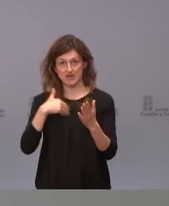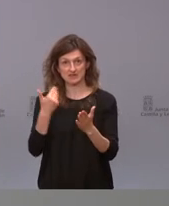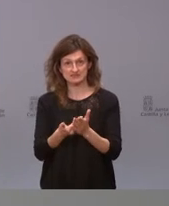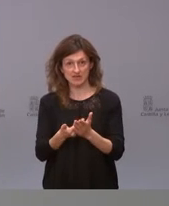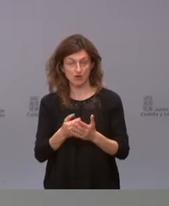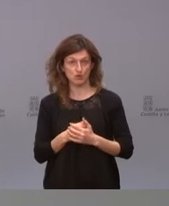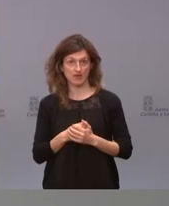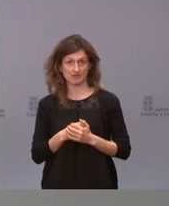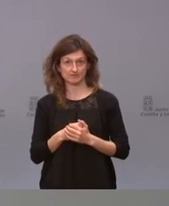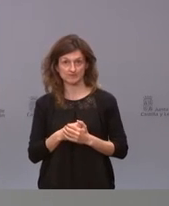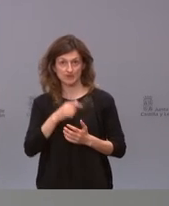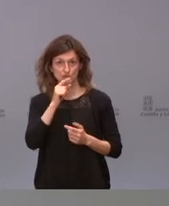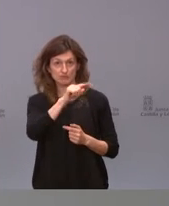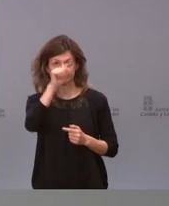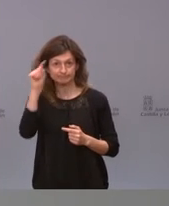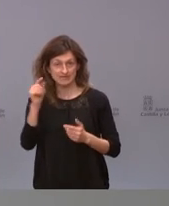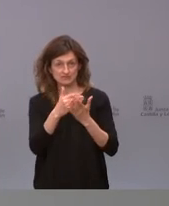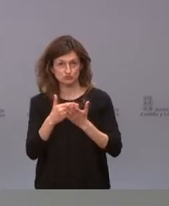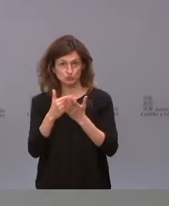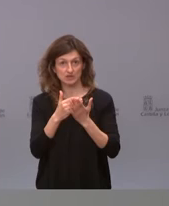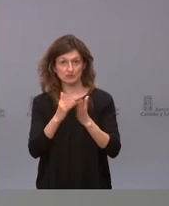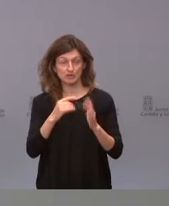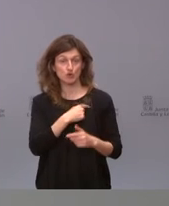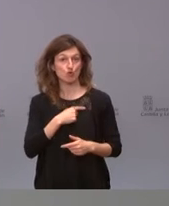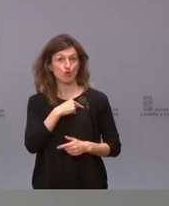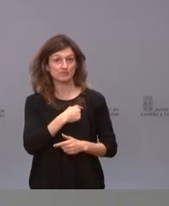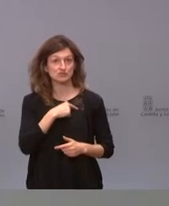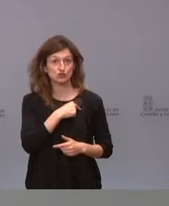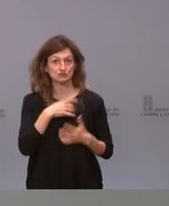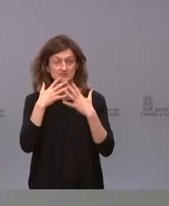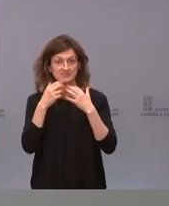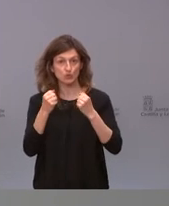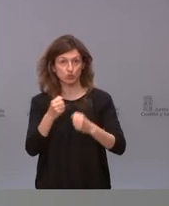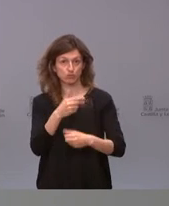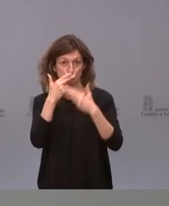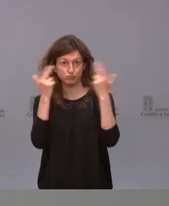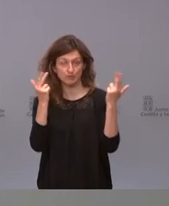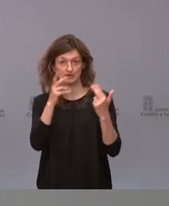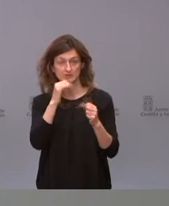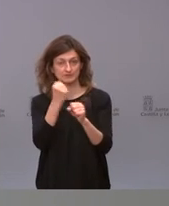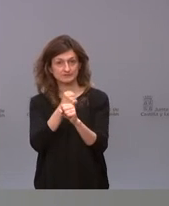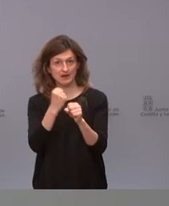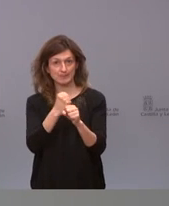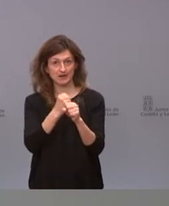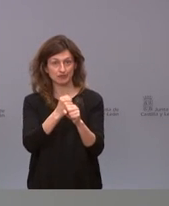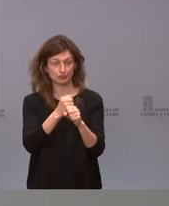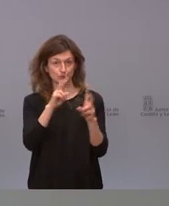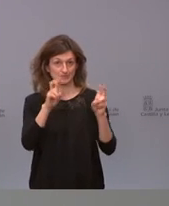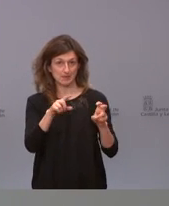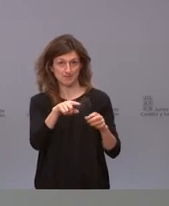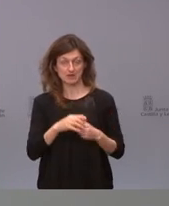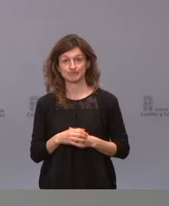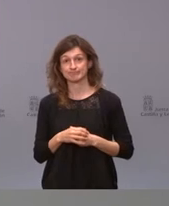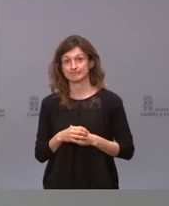se están barajando y se están estudiando pero la Comisión de Salud Pública está ahora mismo trabajando en el tema y